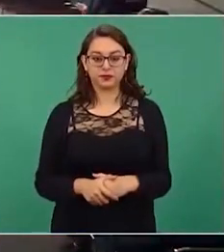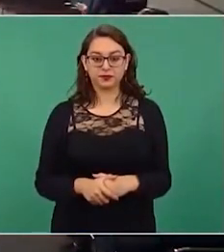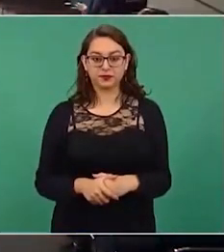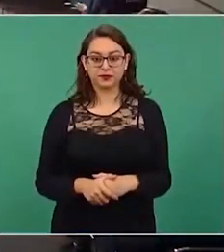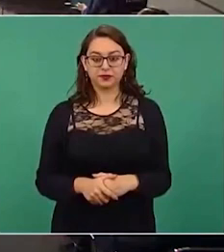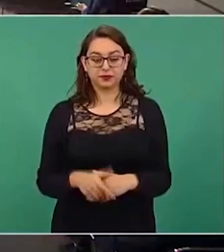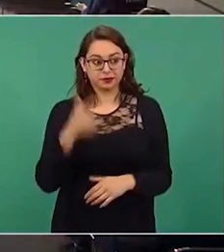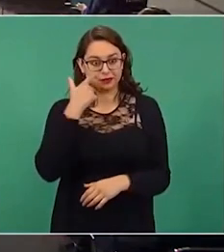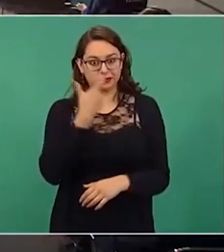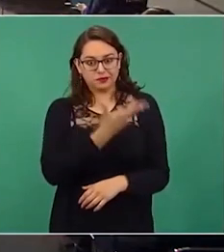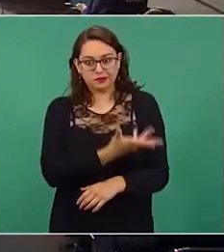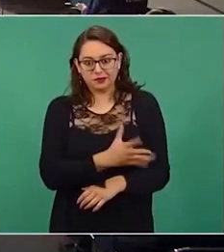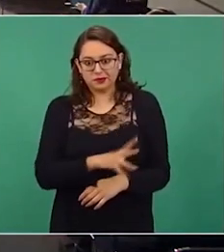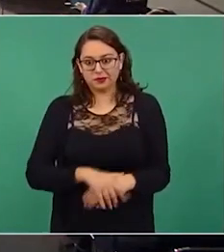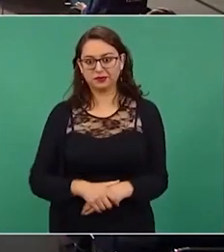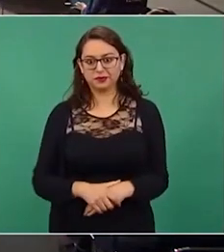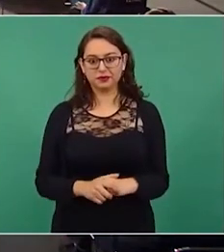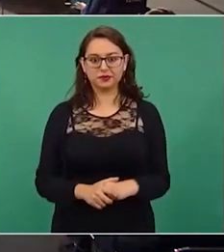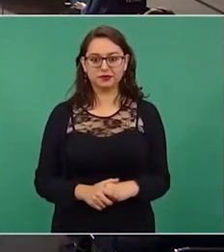Aquí está, mire.